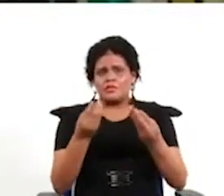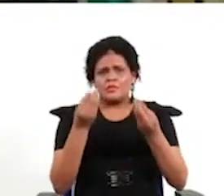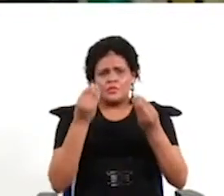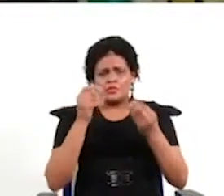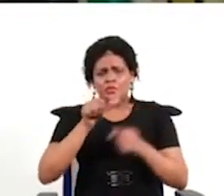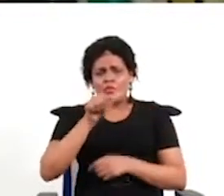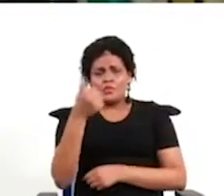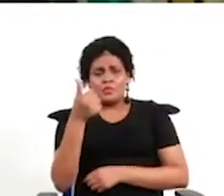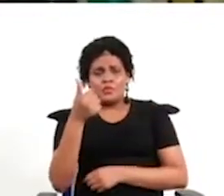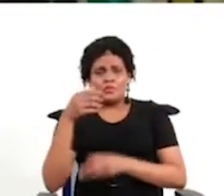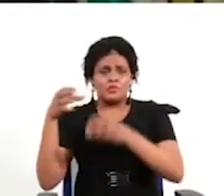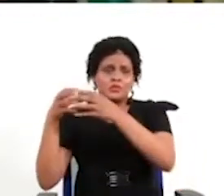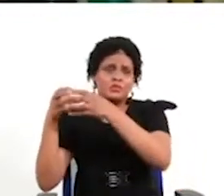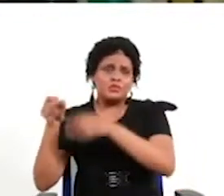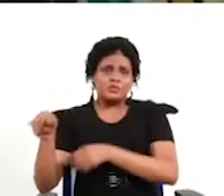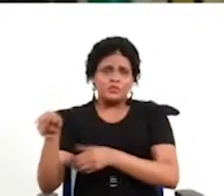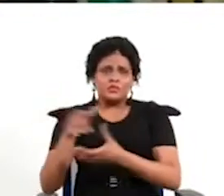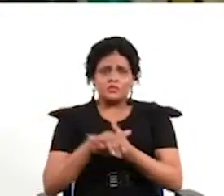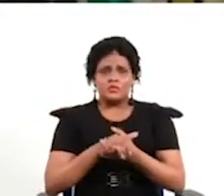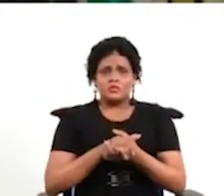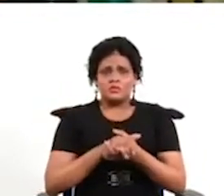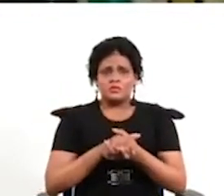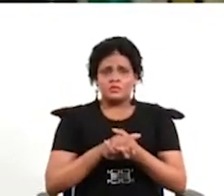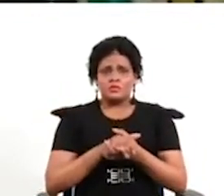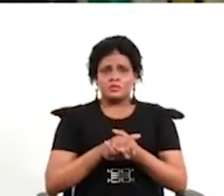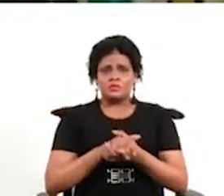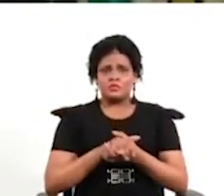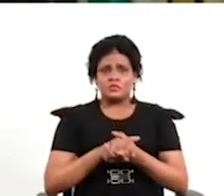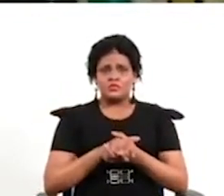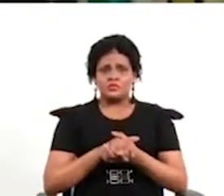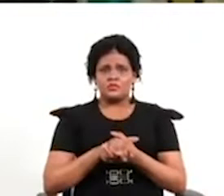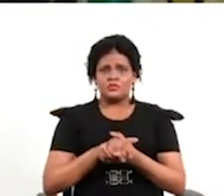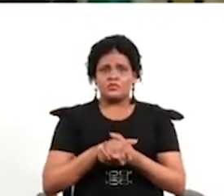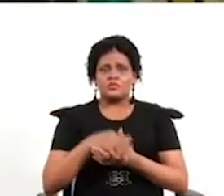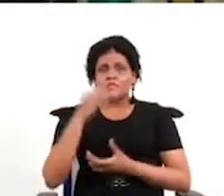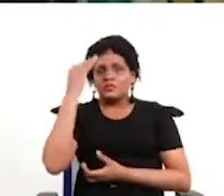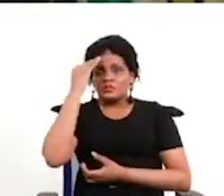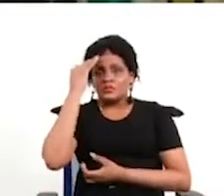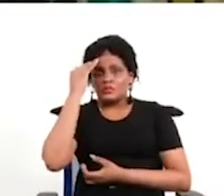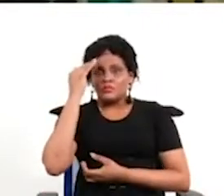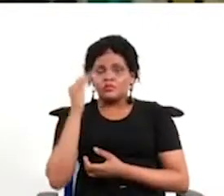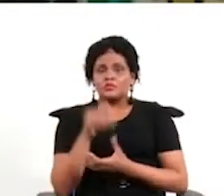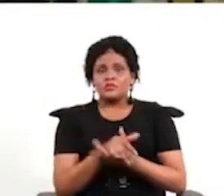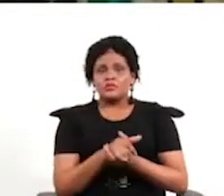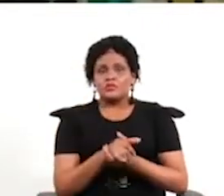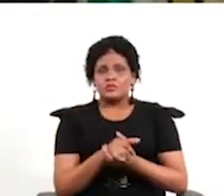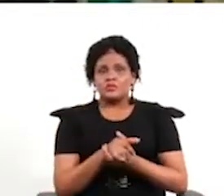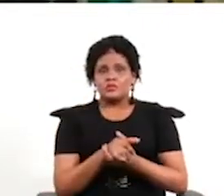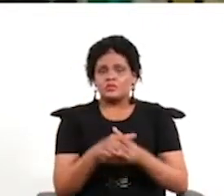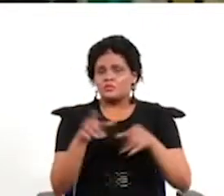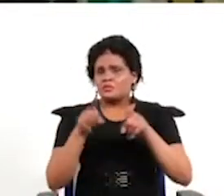otros casos que van en la misma línea entonces ahí también hay de vuelta un llamado a